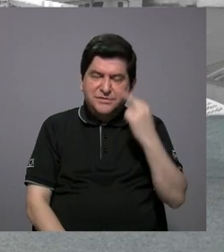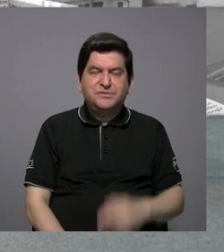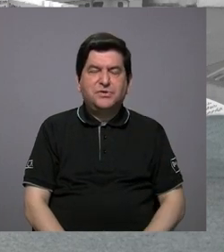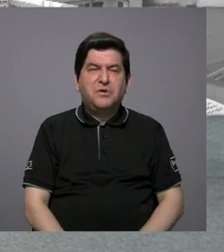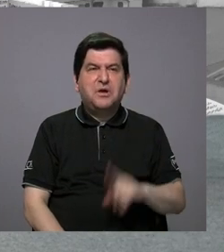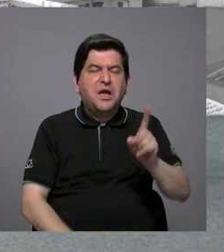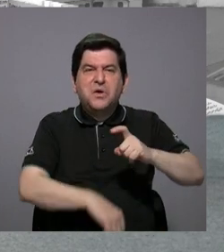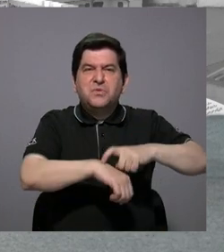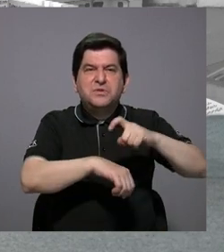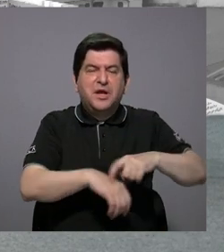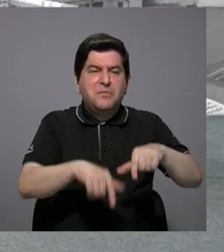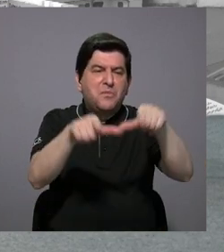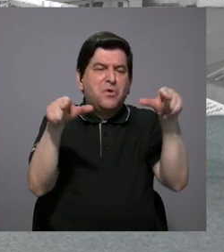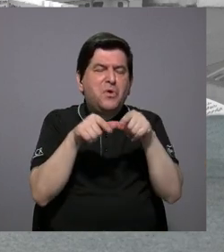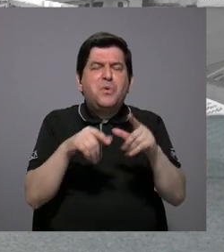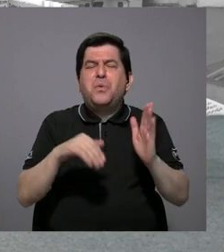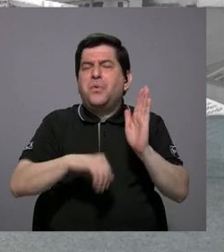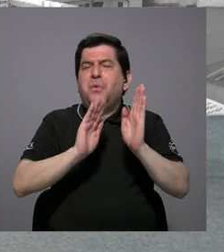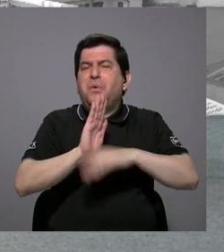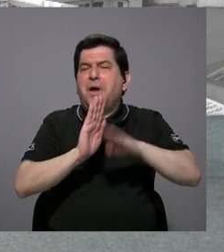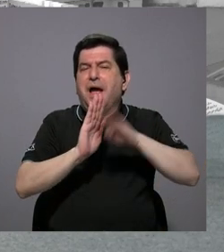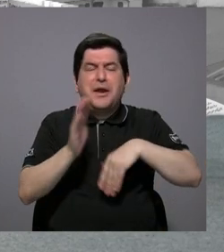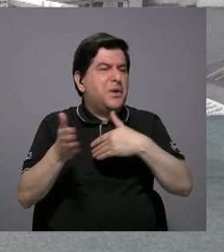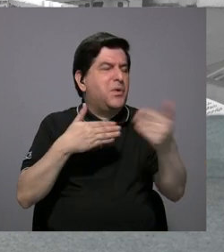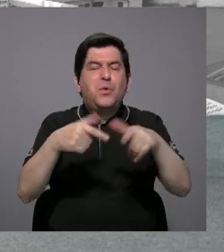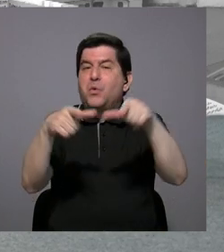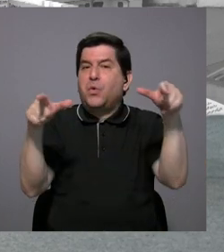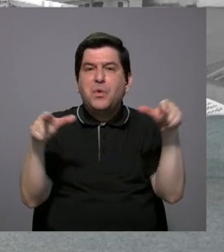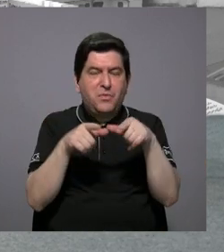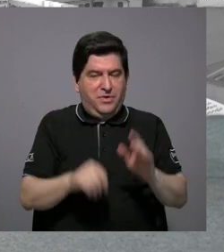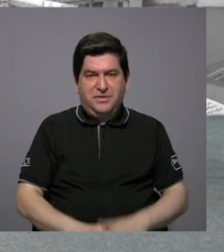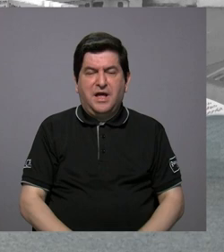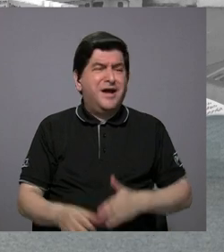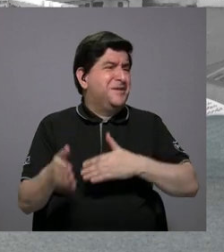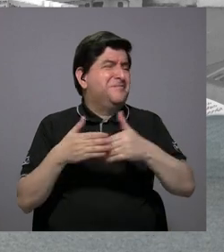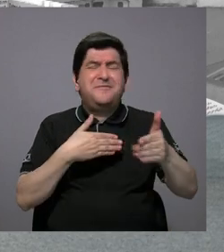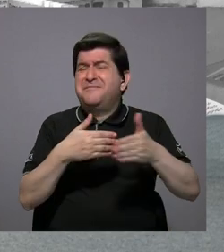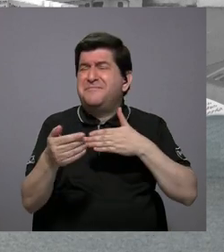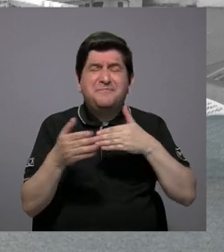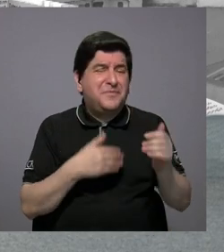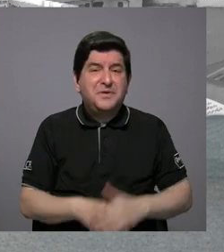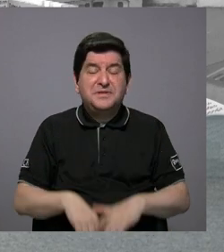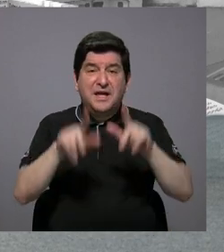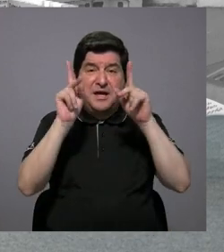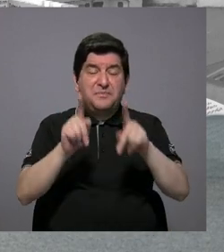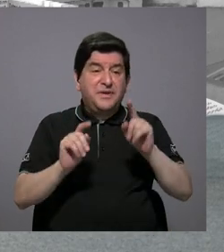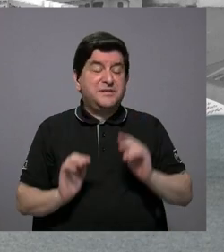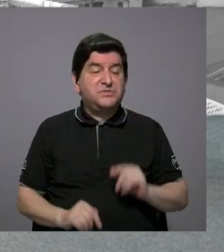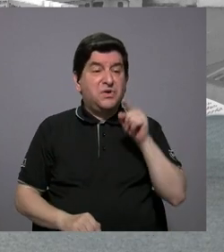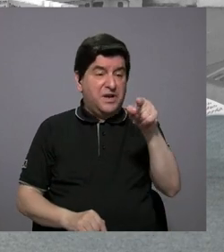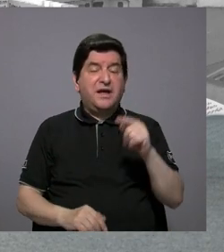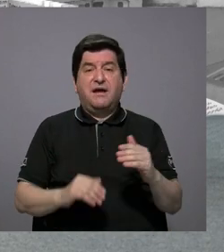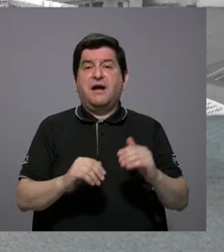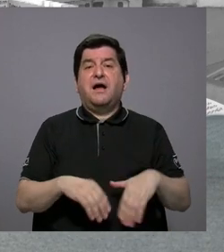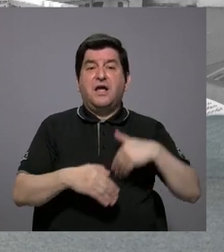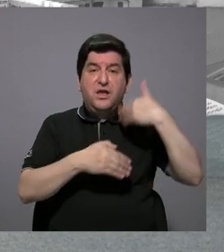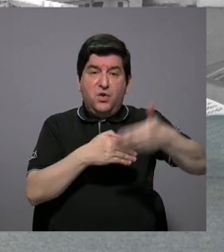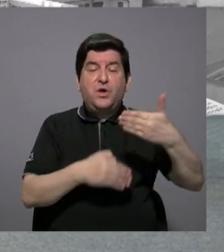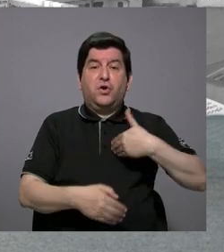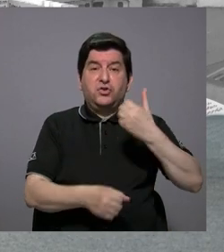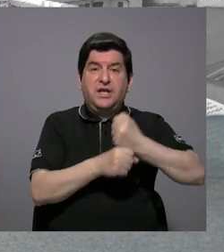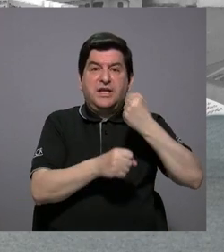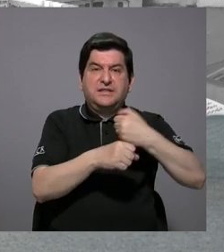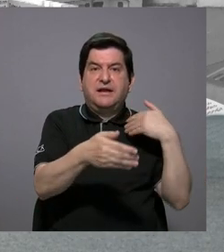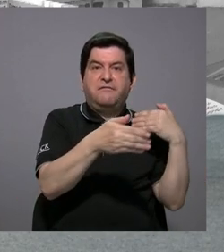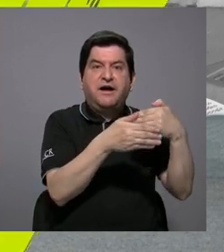buscaban los terrenos más baratos, no importara dónde están, no importara si la gente que iba a llegar ahí iba a tener trabajo